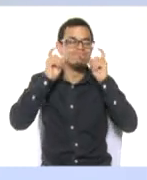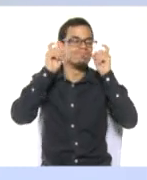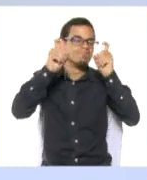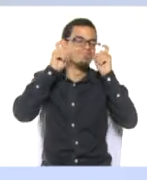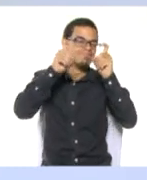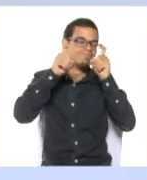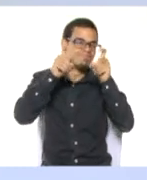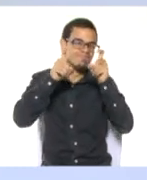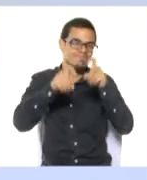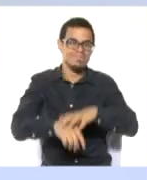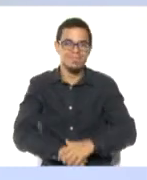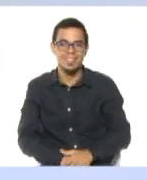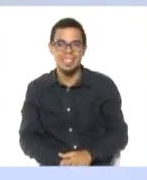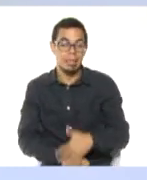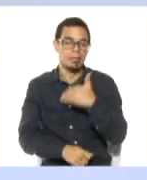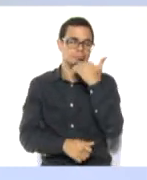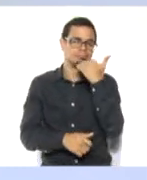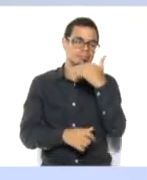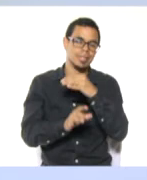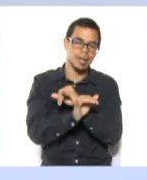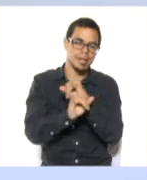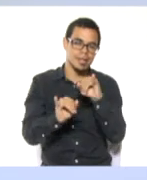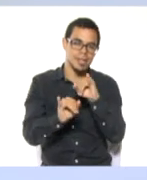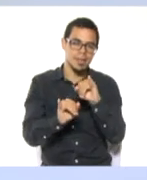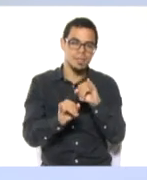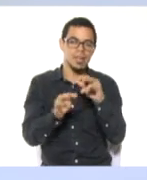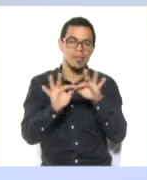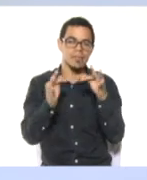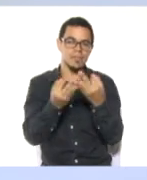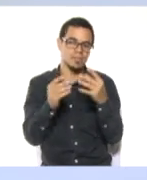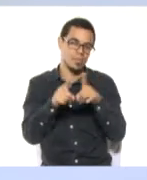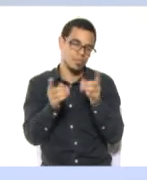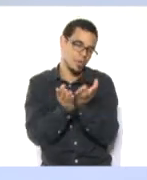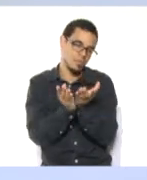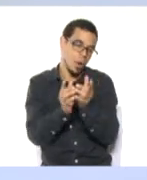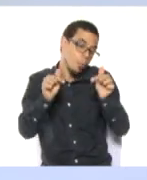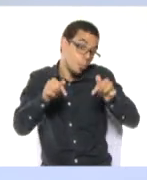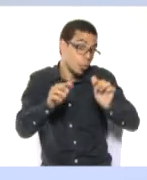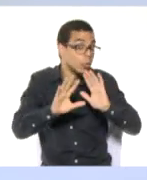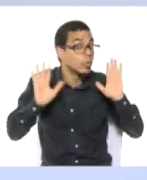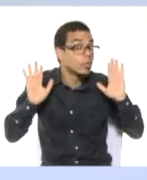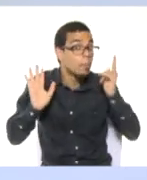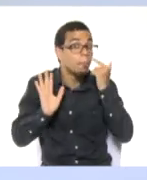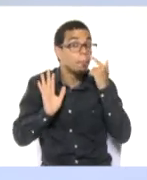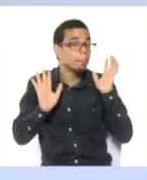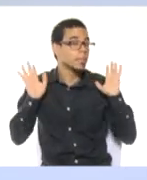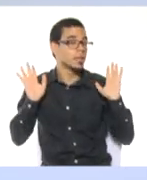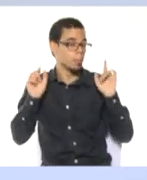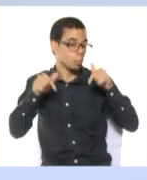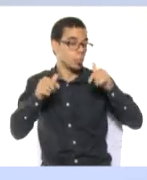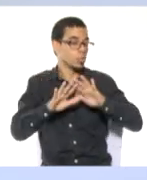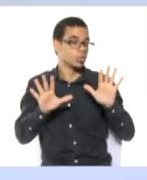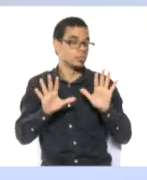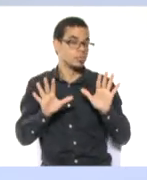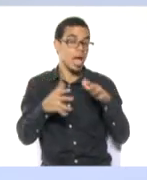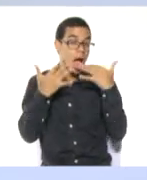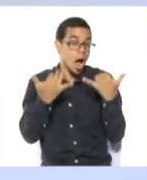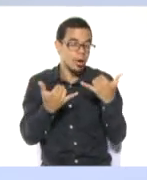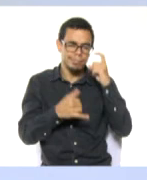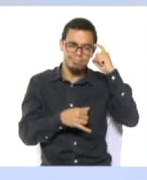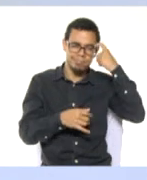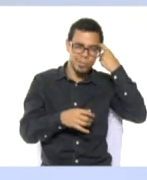Ya casi nos acercamos al final de nuestra programación por el día de hoy. Pero antes vamos a recordar esas medidas de